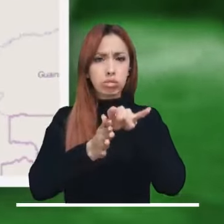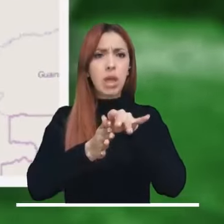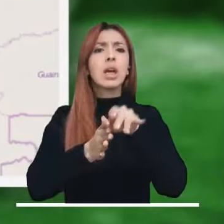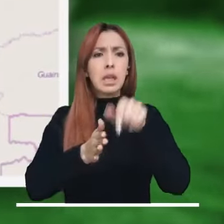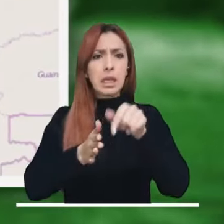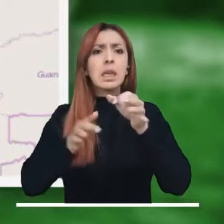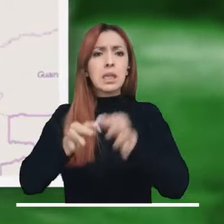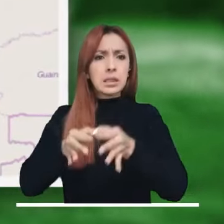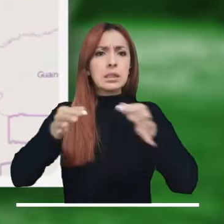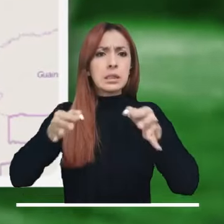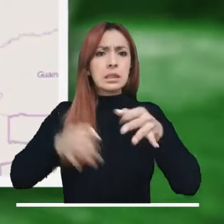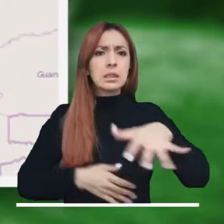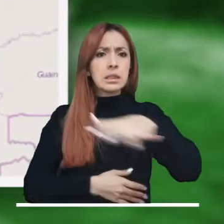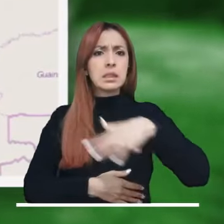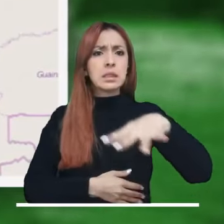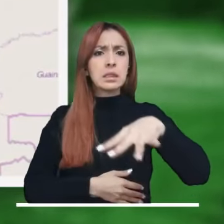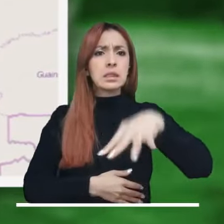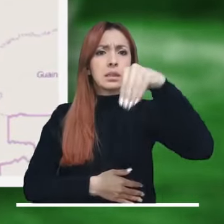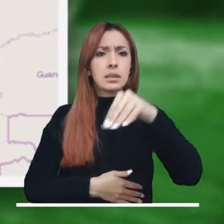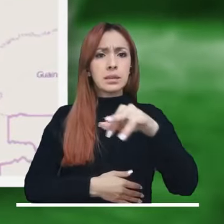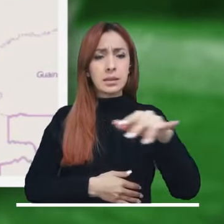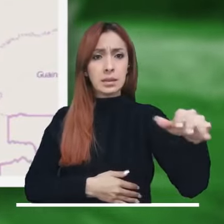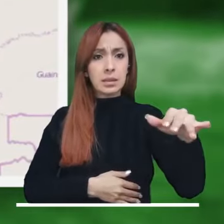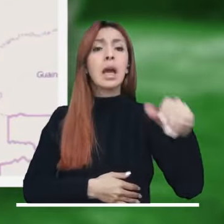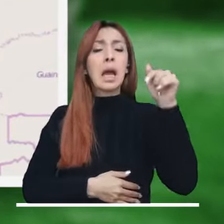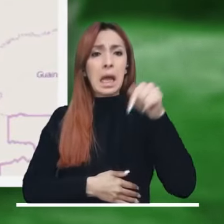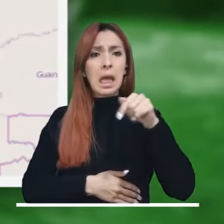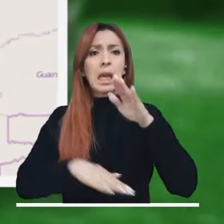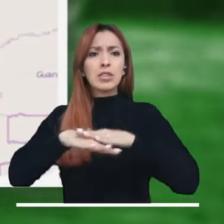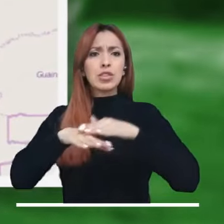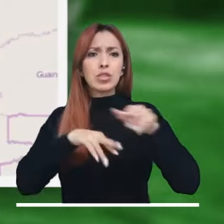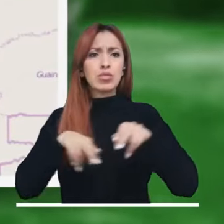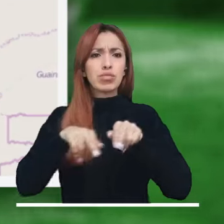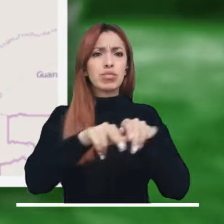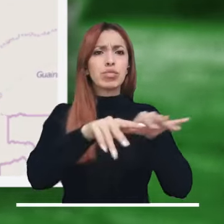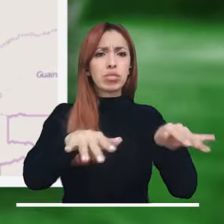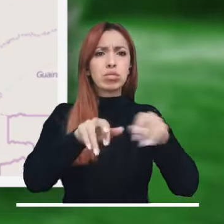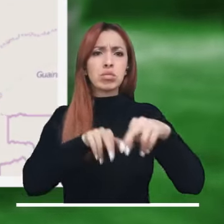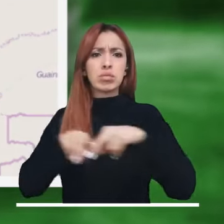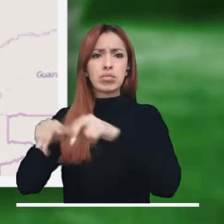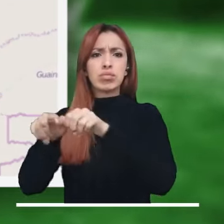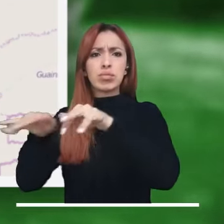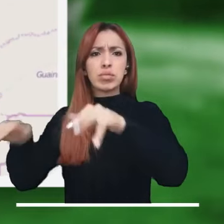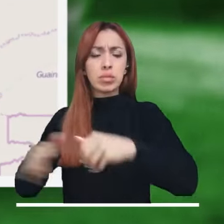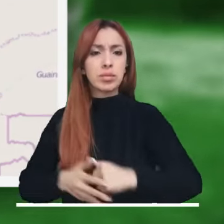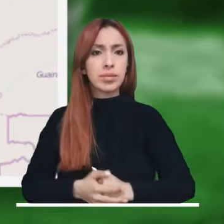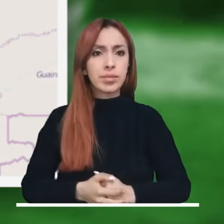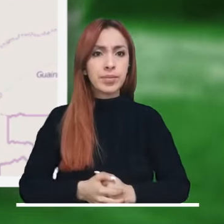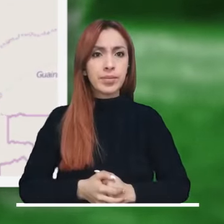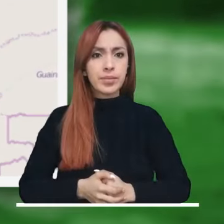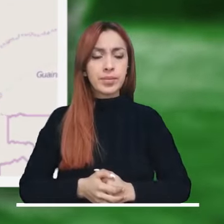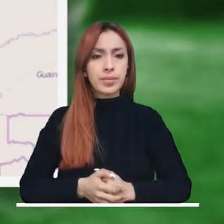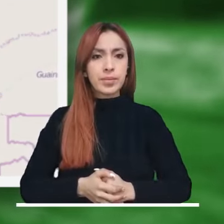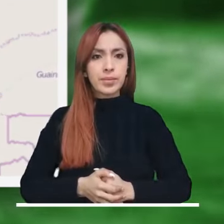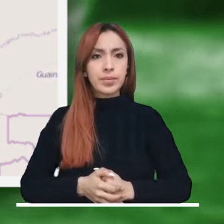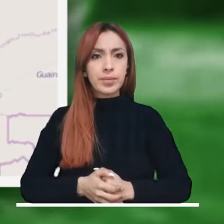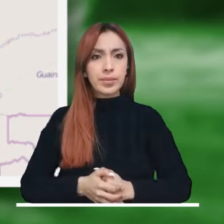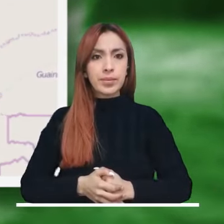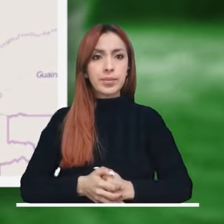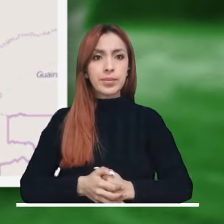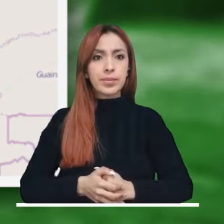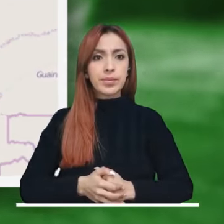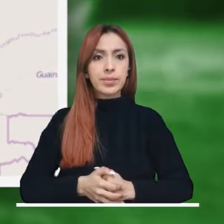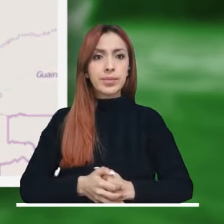activas. Atención a las inundaciones que se reportan en el municipio de El Plato, Magdalena, debido al desbordamiento de los